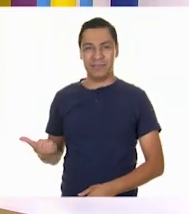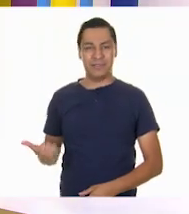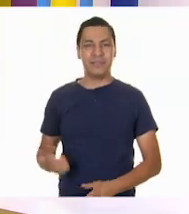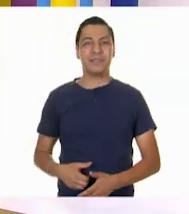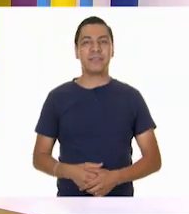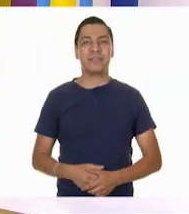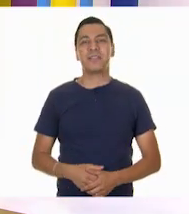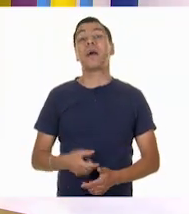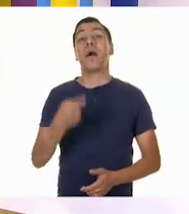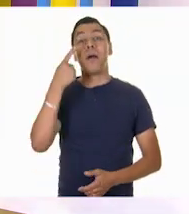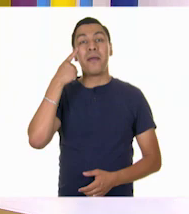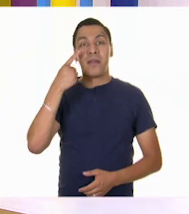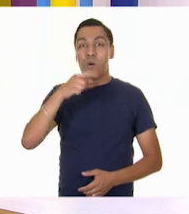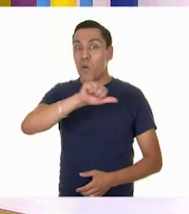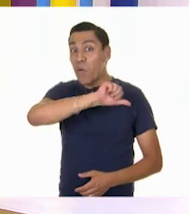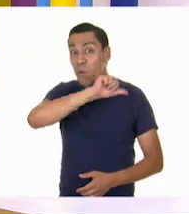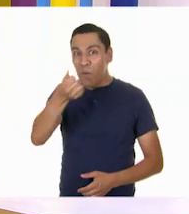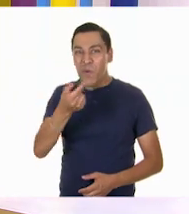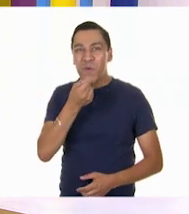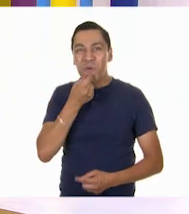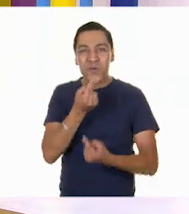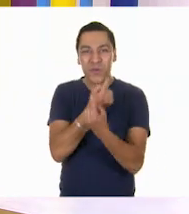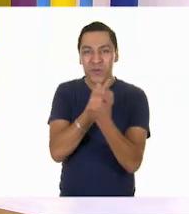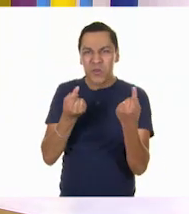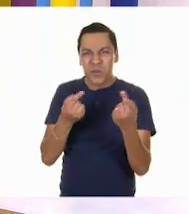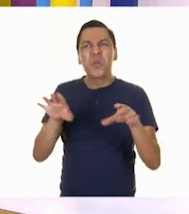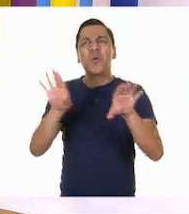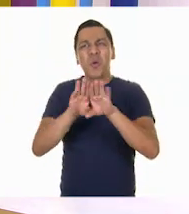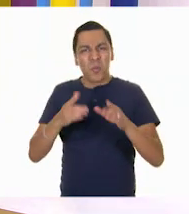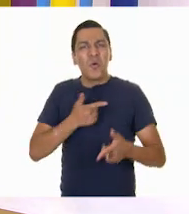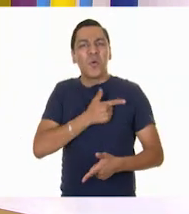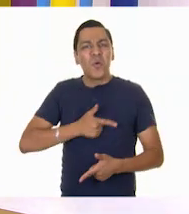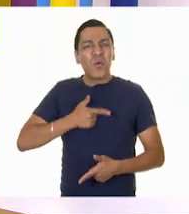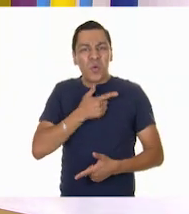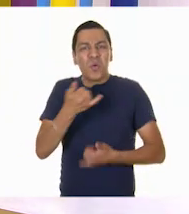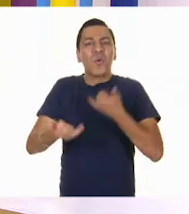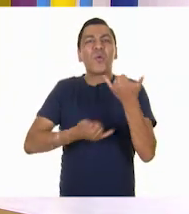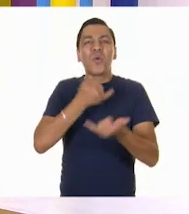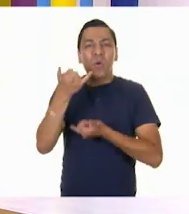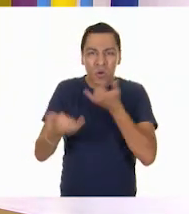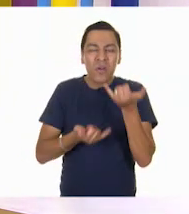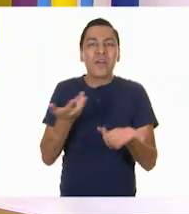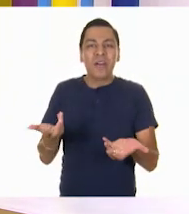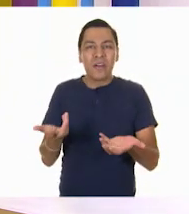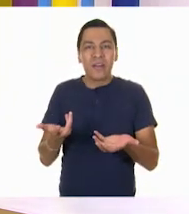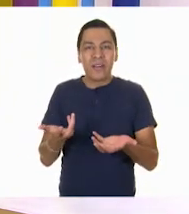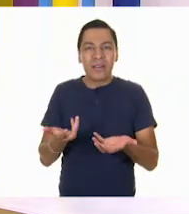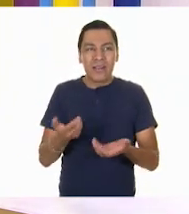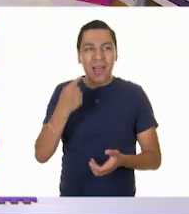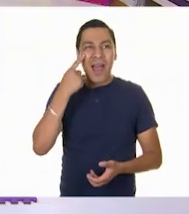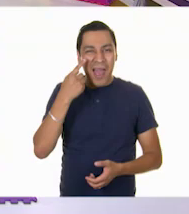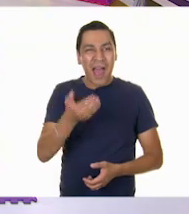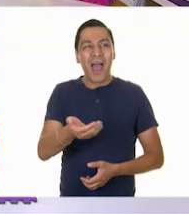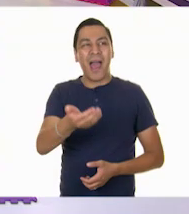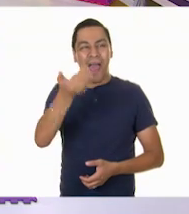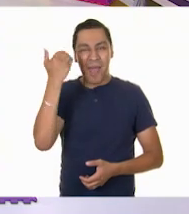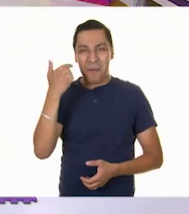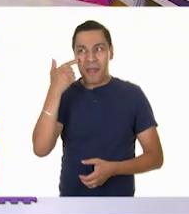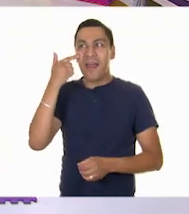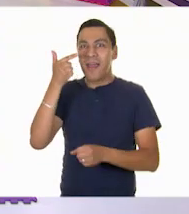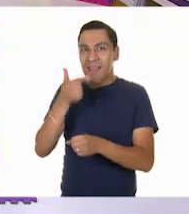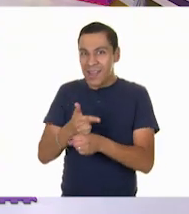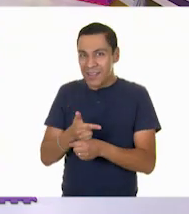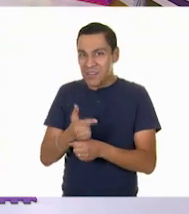gustaría ver cómo se divierten algunas niñas y niños? Sí. Vamos a ver un video donde vamos a ver, vamos a descubrir cómo